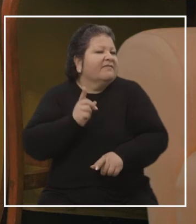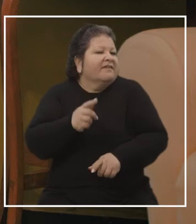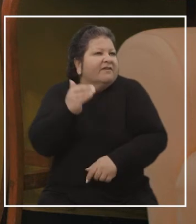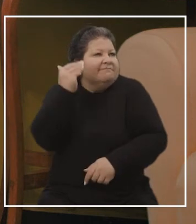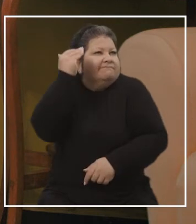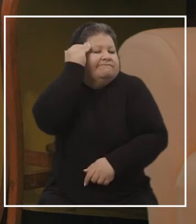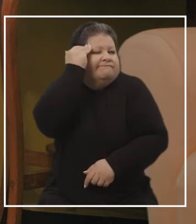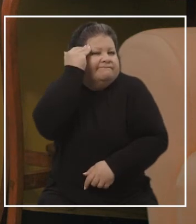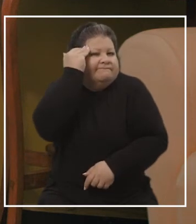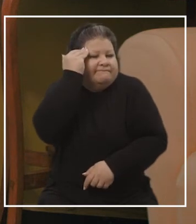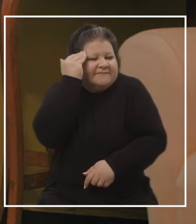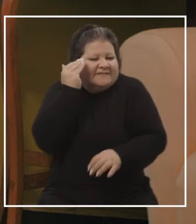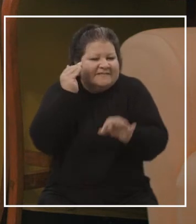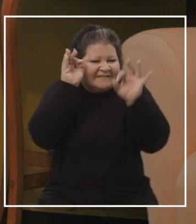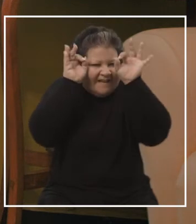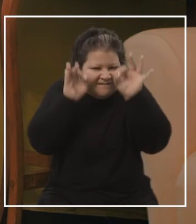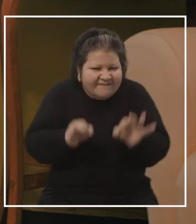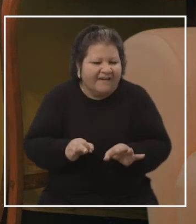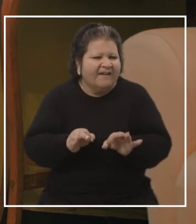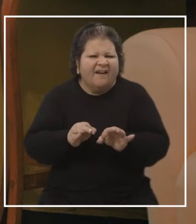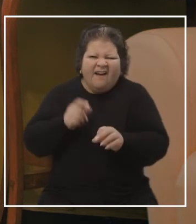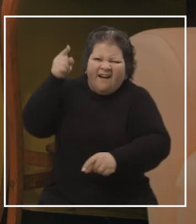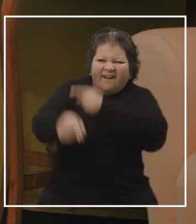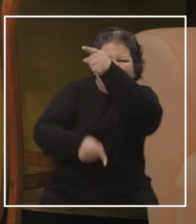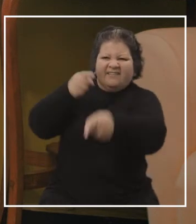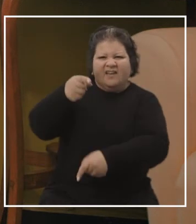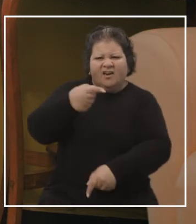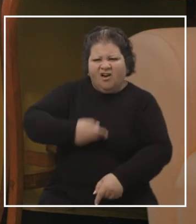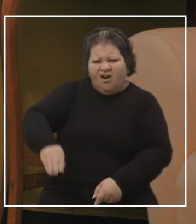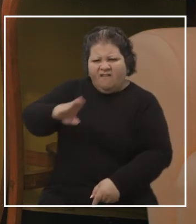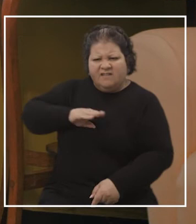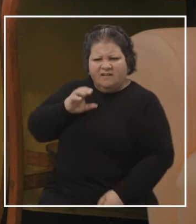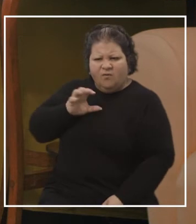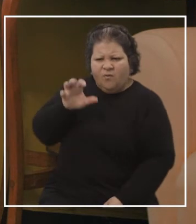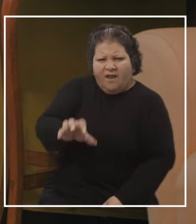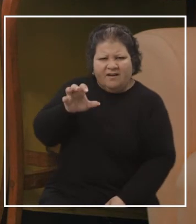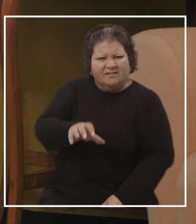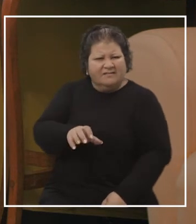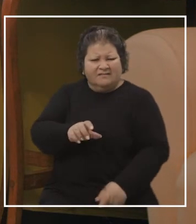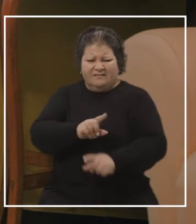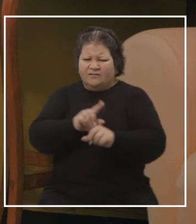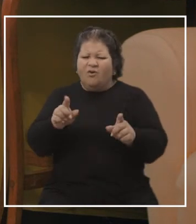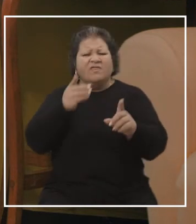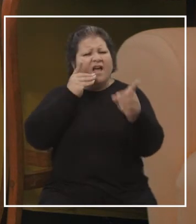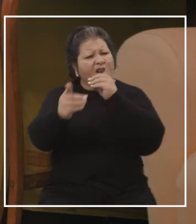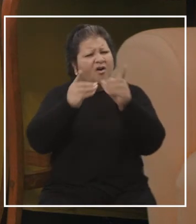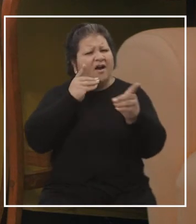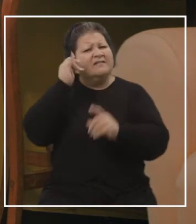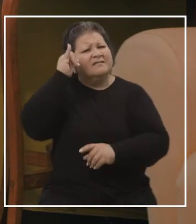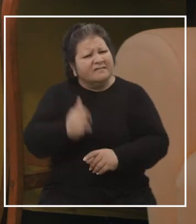tiene que cobrar conciencia que no hay que agredir, no hay que ofender, no hay que maltratar, hay que